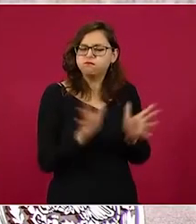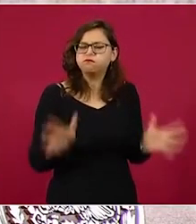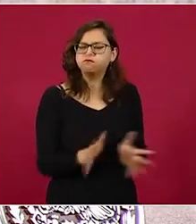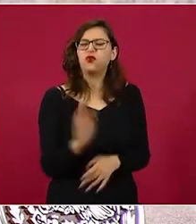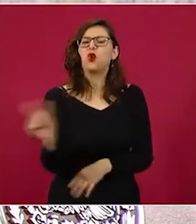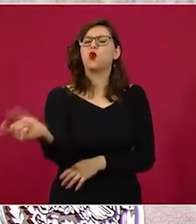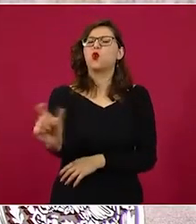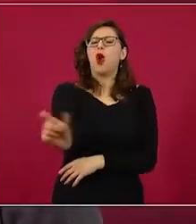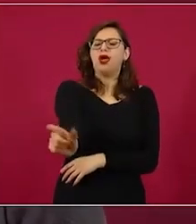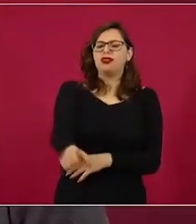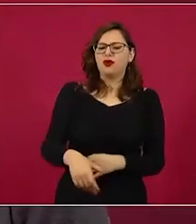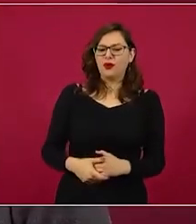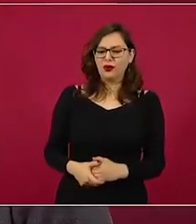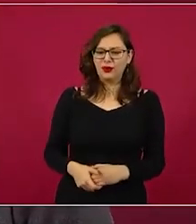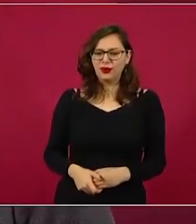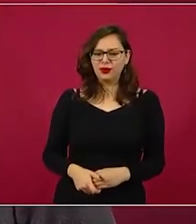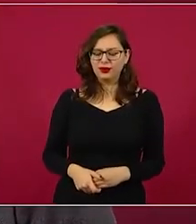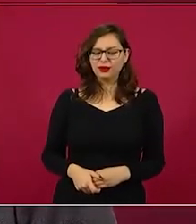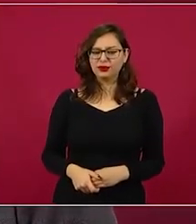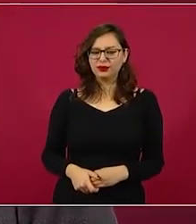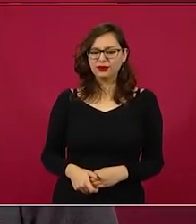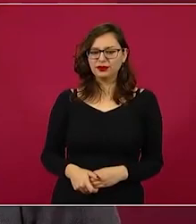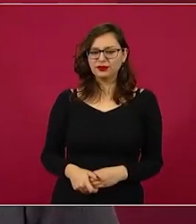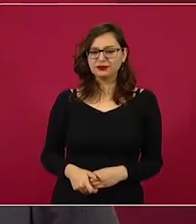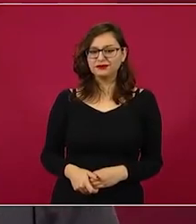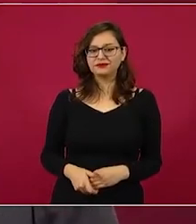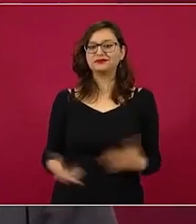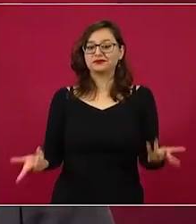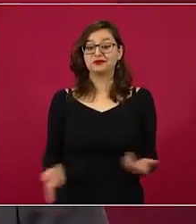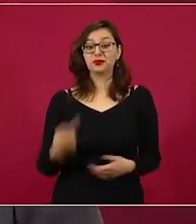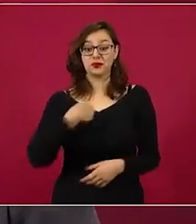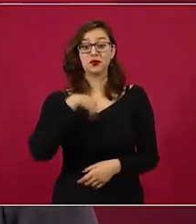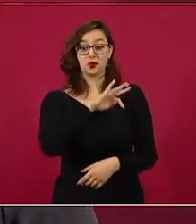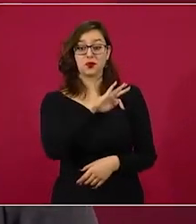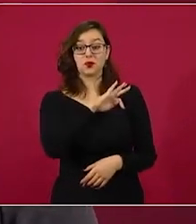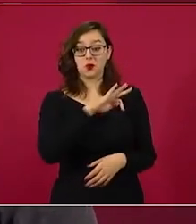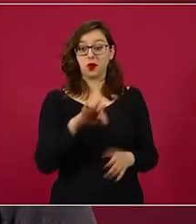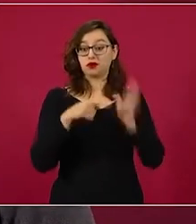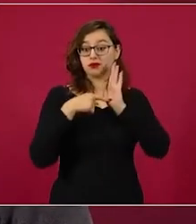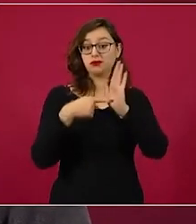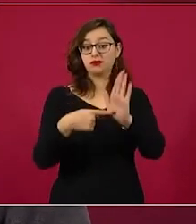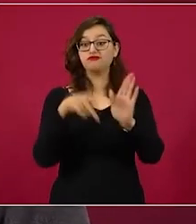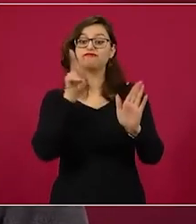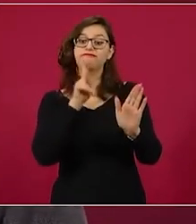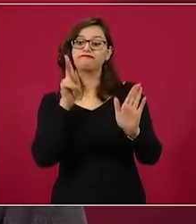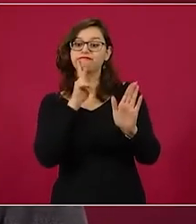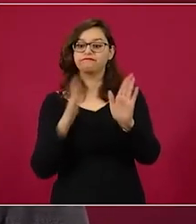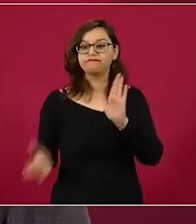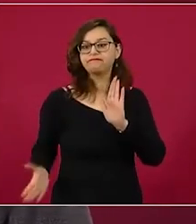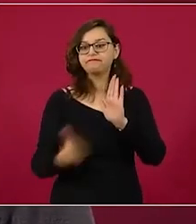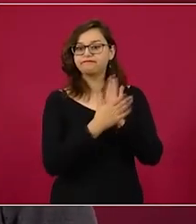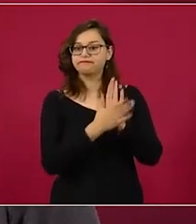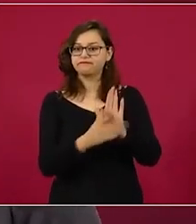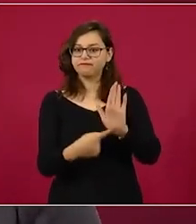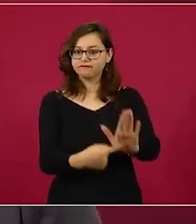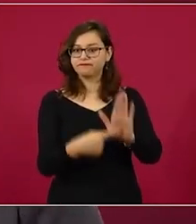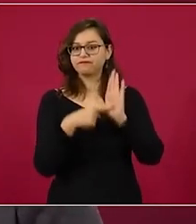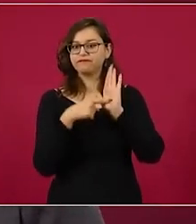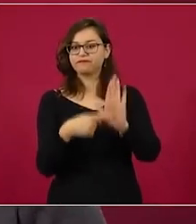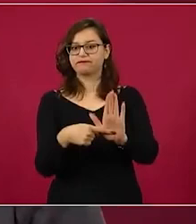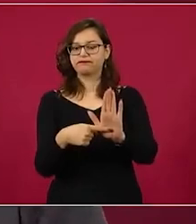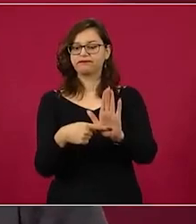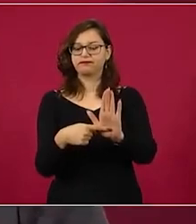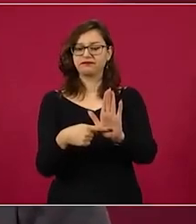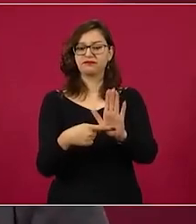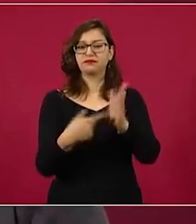mayoría de la población, les puedo comprobar que de cada